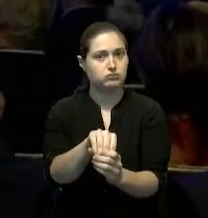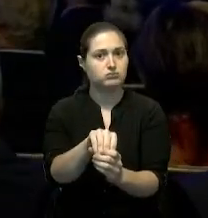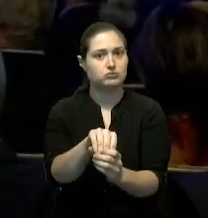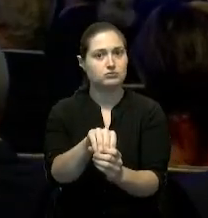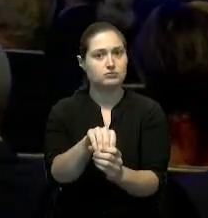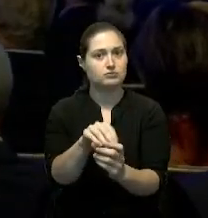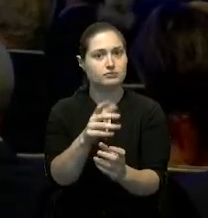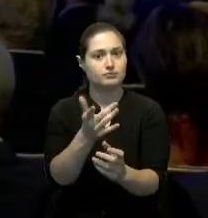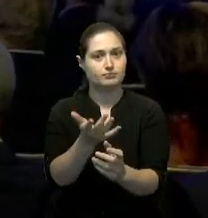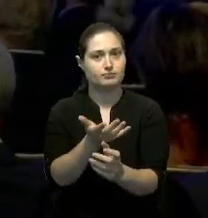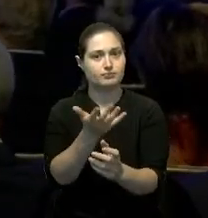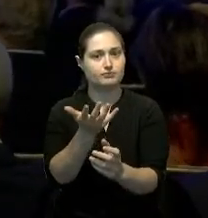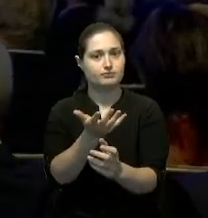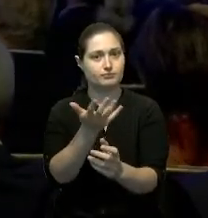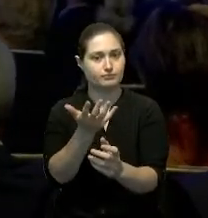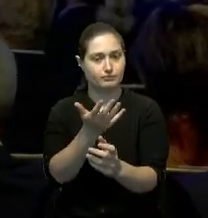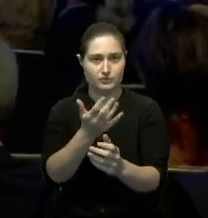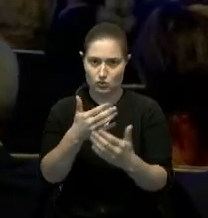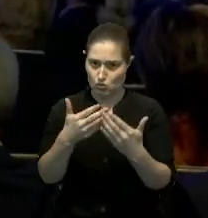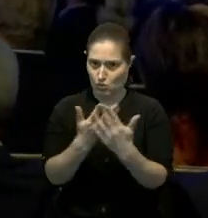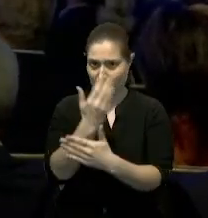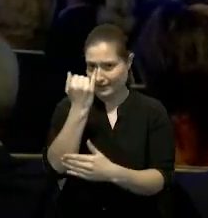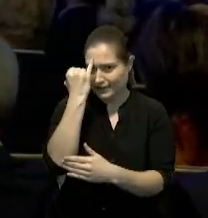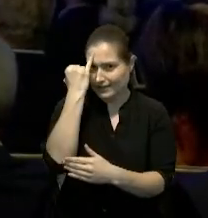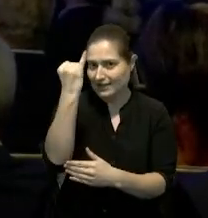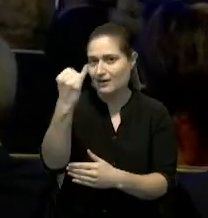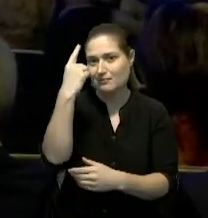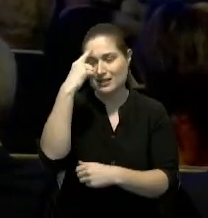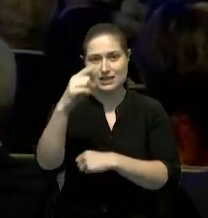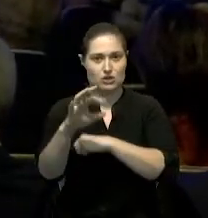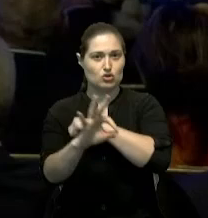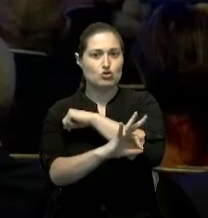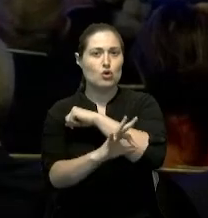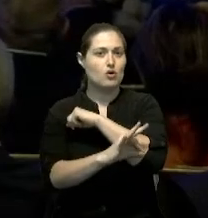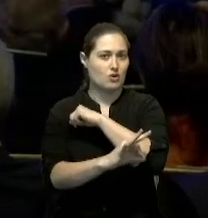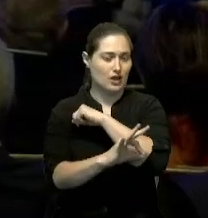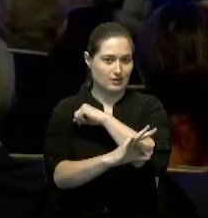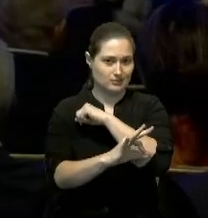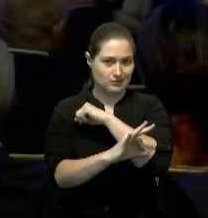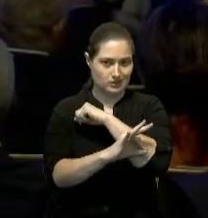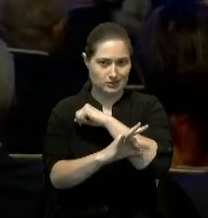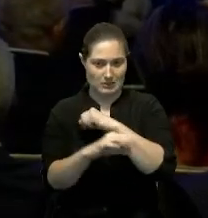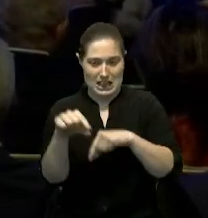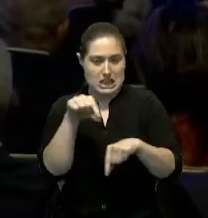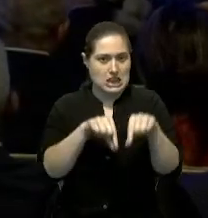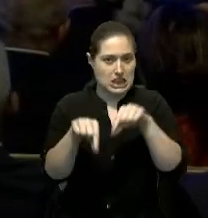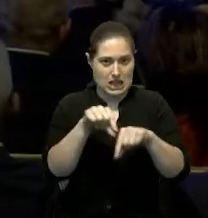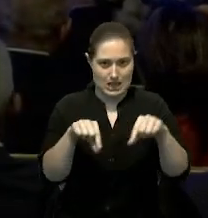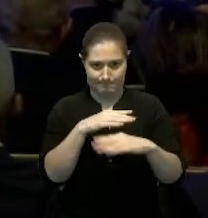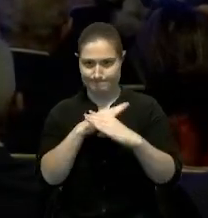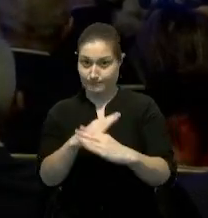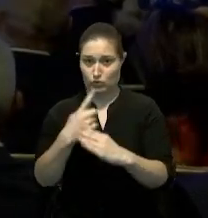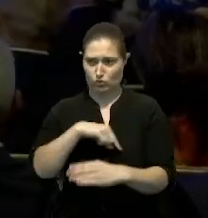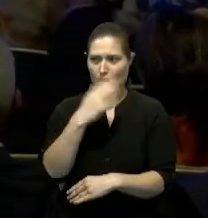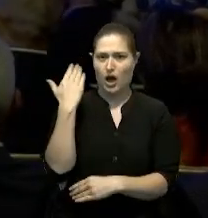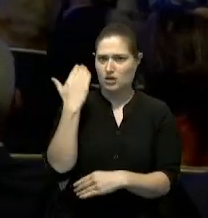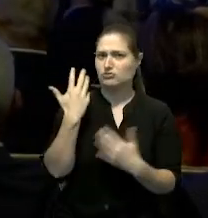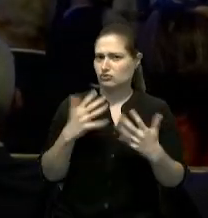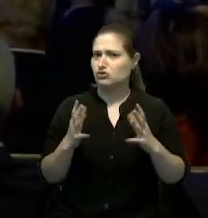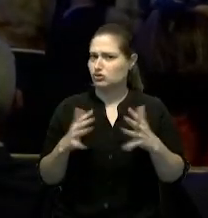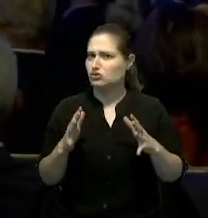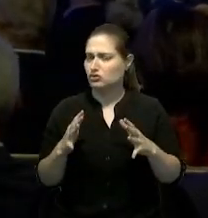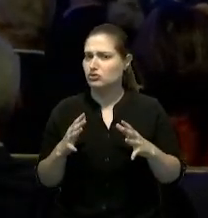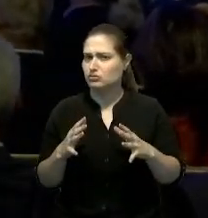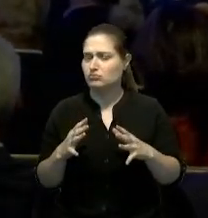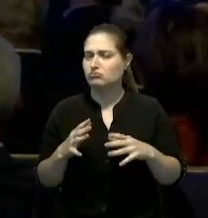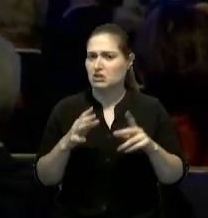en una nueva iniciativa contra las drogas sintéticas de la cual ya nosotros habíamos hecho todo un